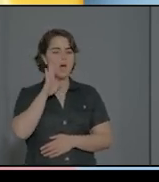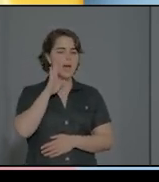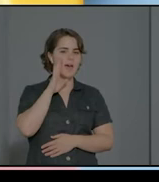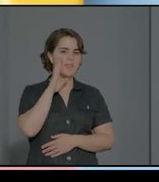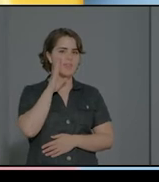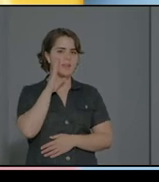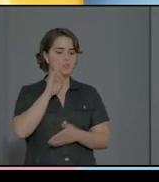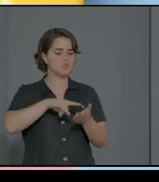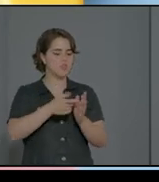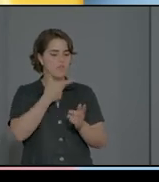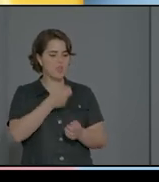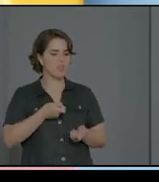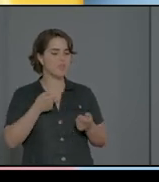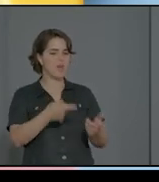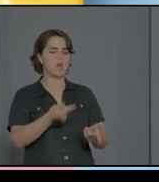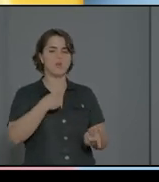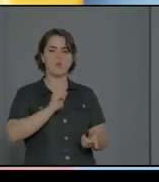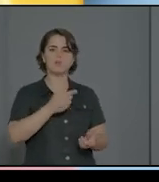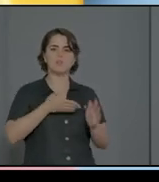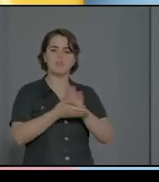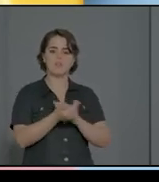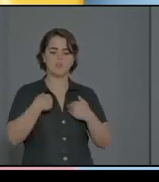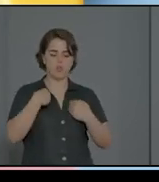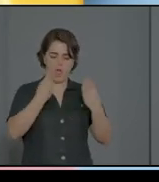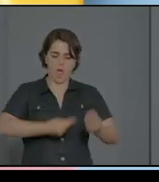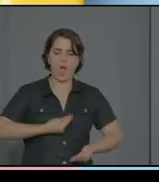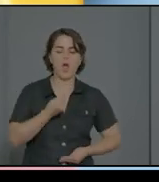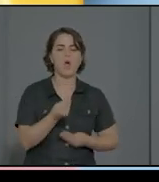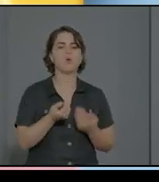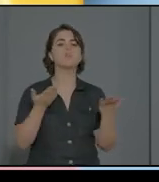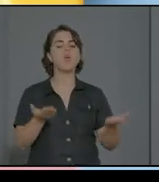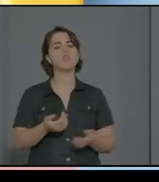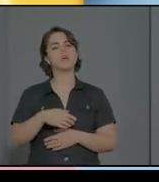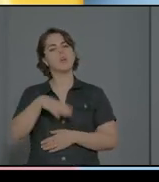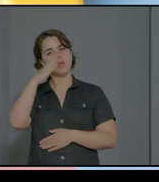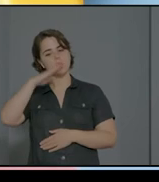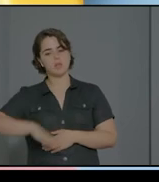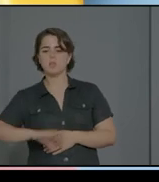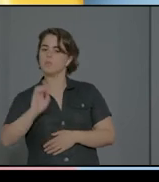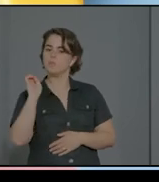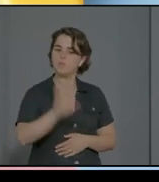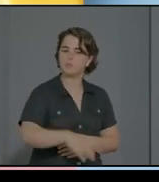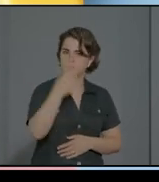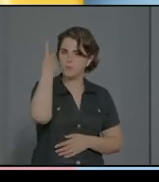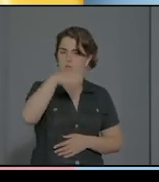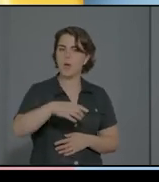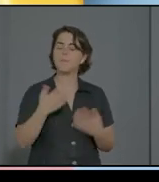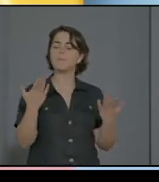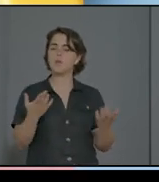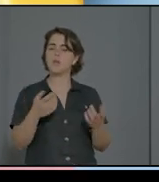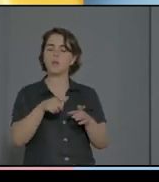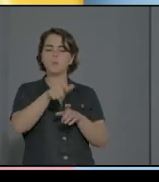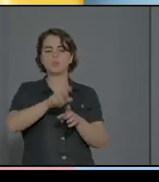Es decir, mire, el niño sí que sabe hacer el gesto, pero necesita de alguien detrás que lo ayude. Ha visto